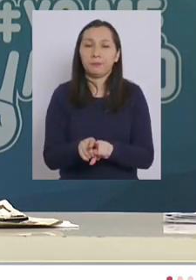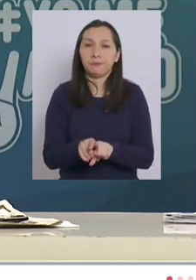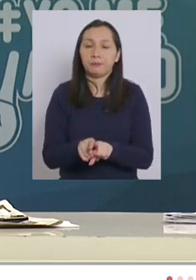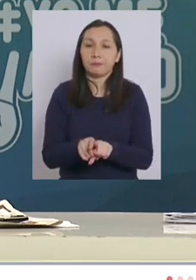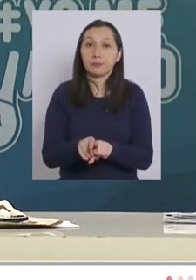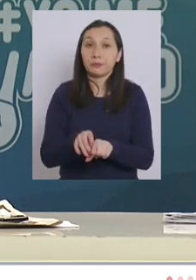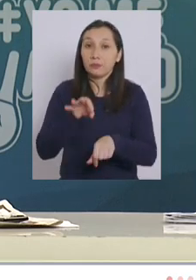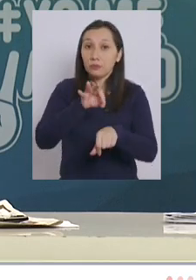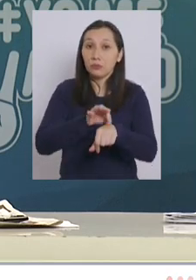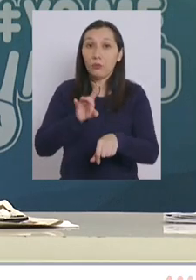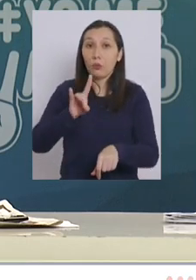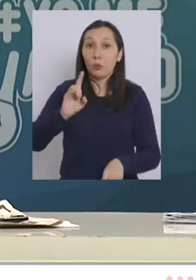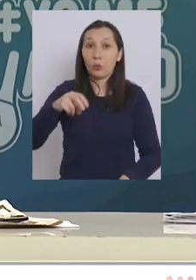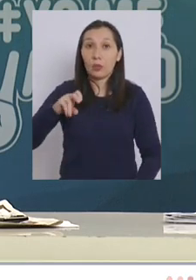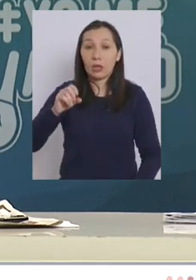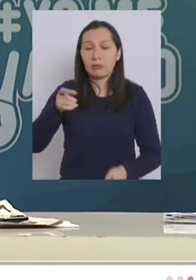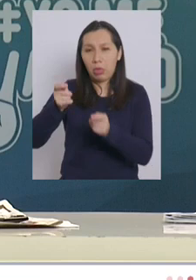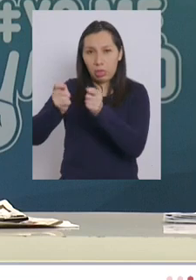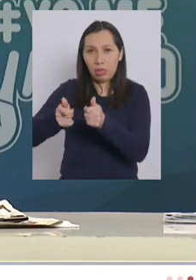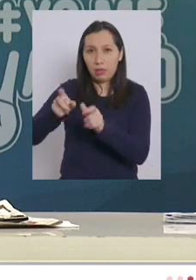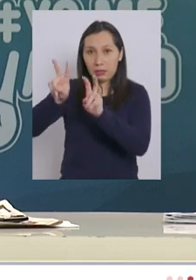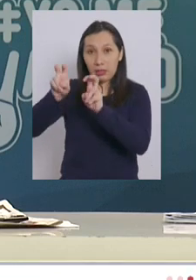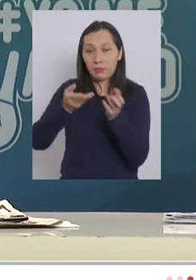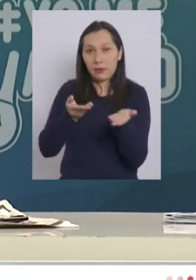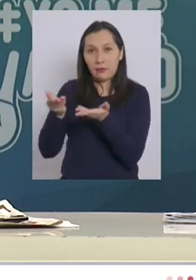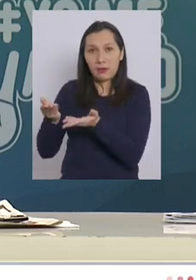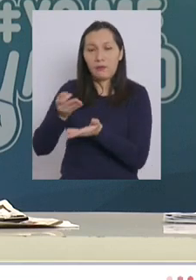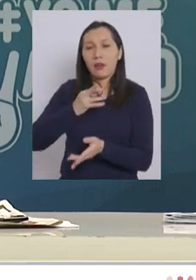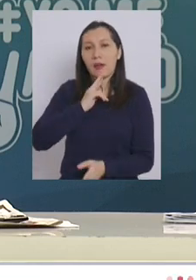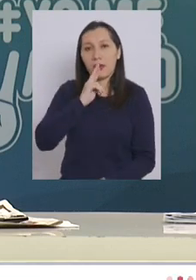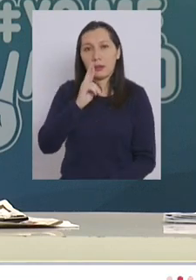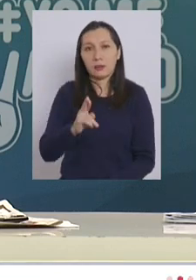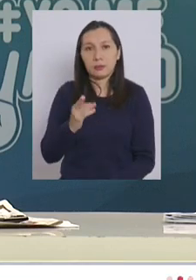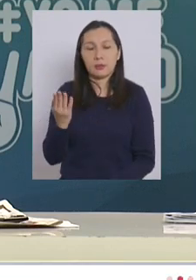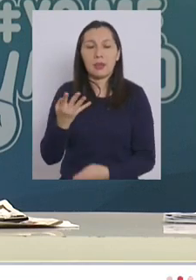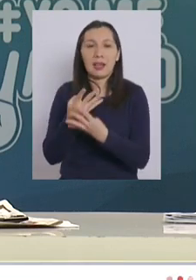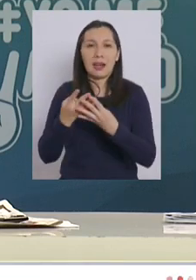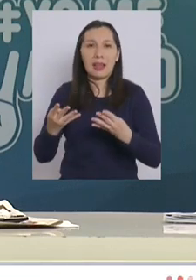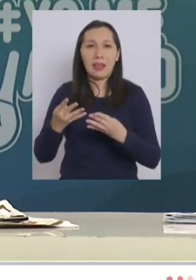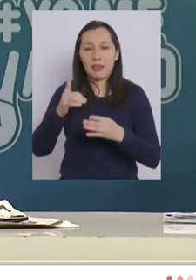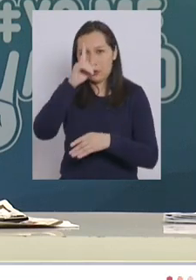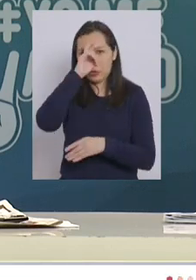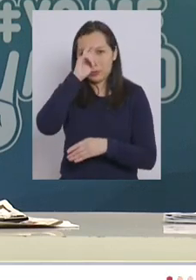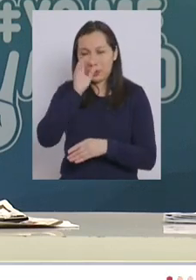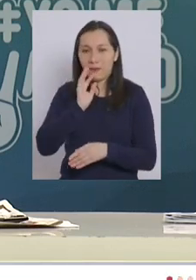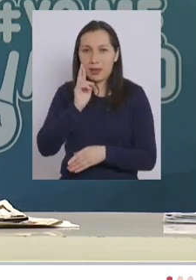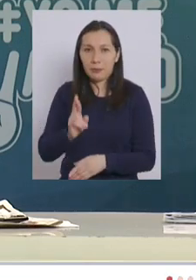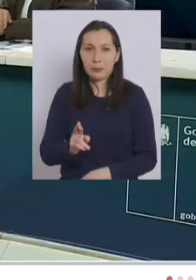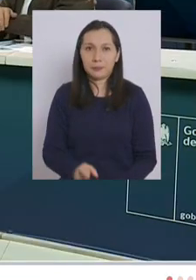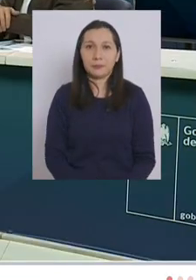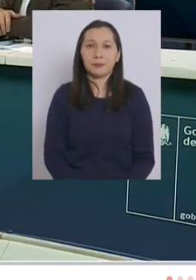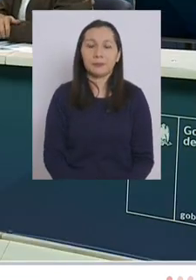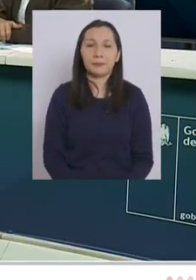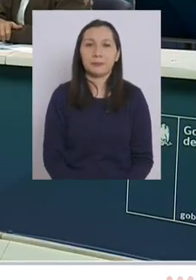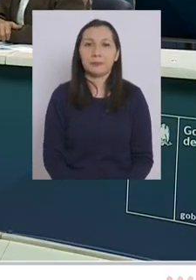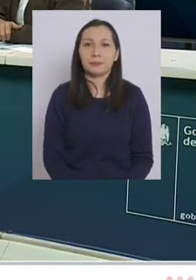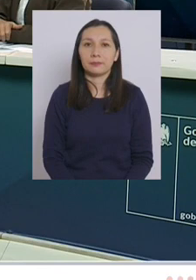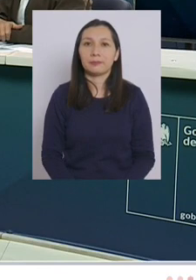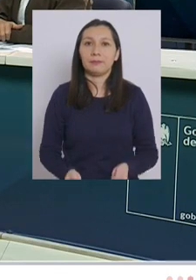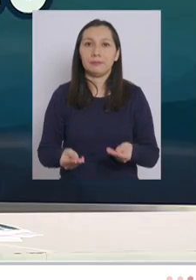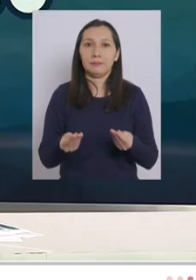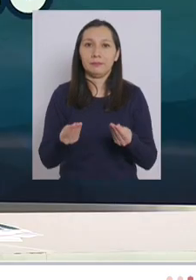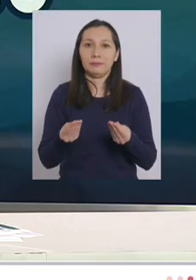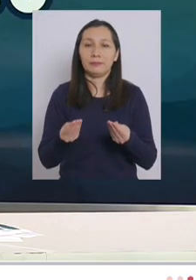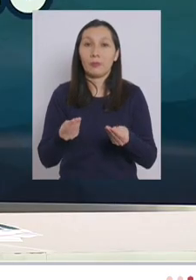el doctor Duñaque es el especialista en este tema le daré la palabra al subsecretario de redes asistenciales. Bueno